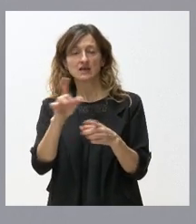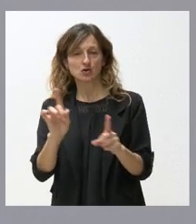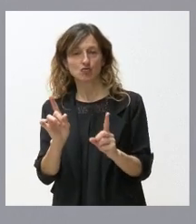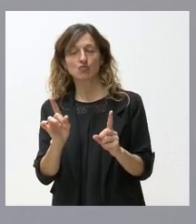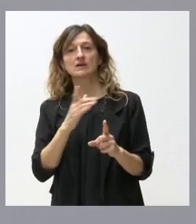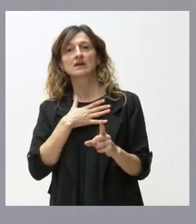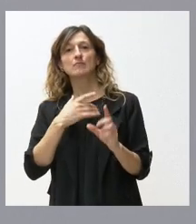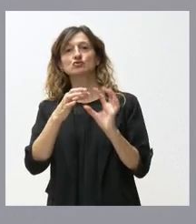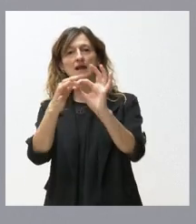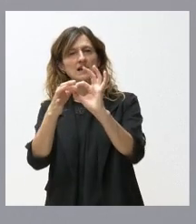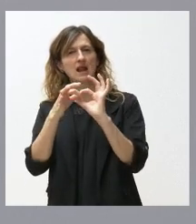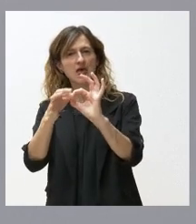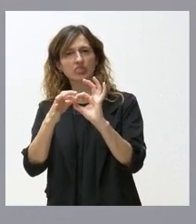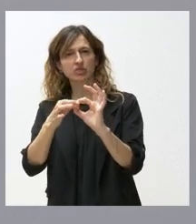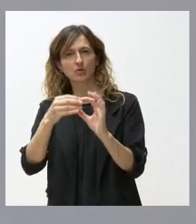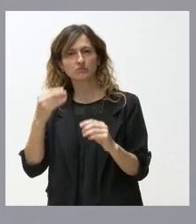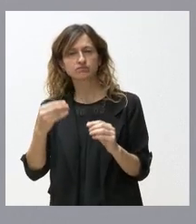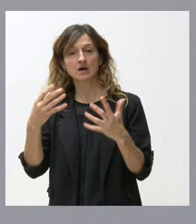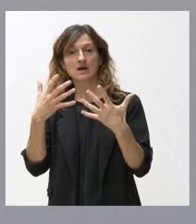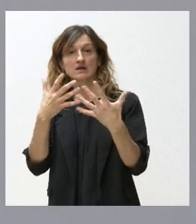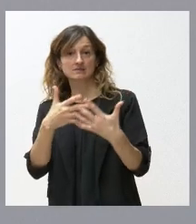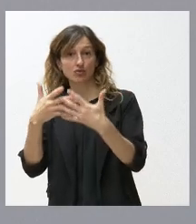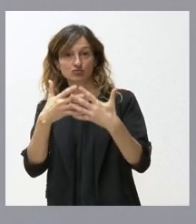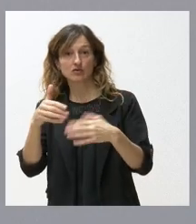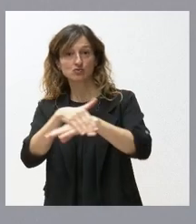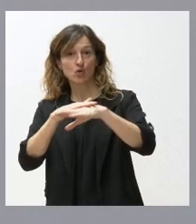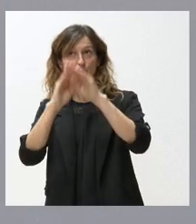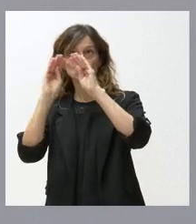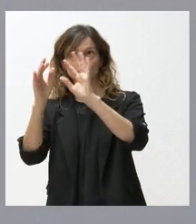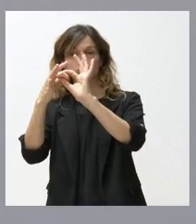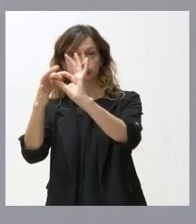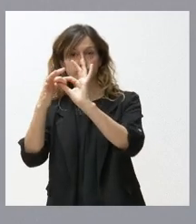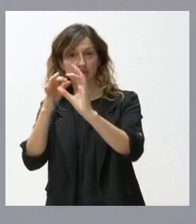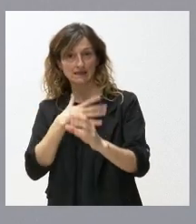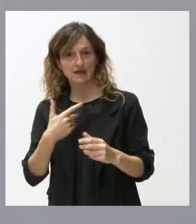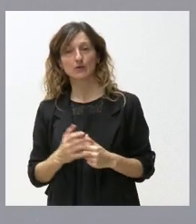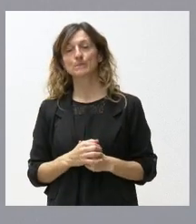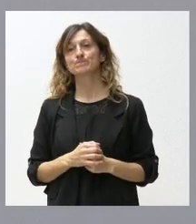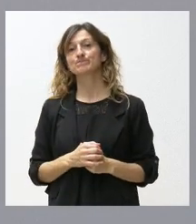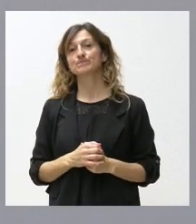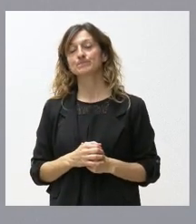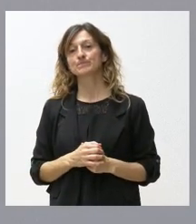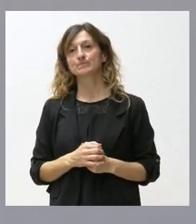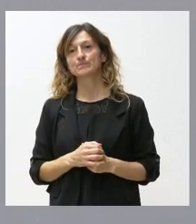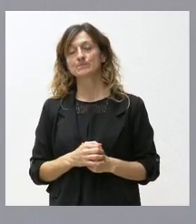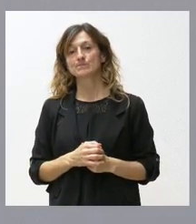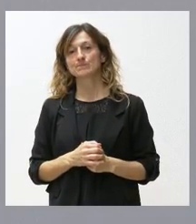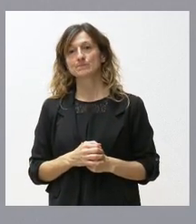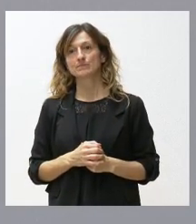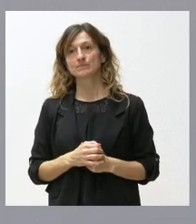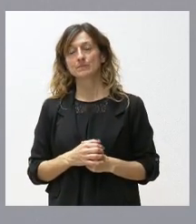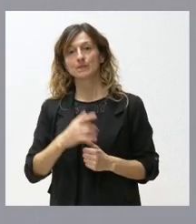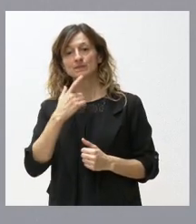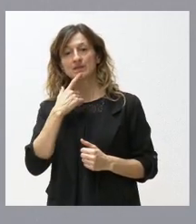relación posible con Estados Unidos y con el gobierno de Estados Unidos, hay quien valora las relaciones